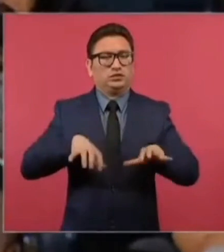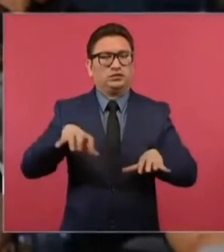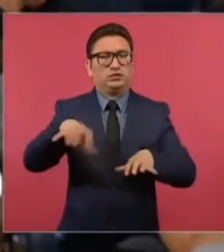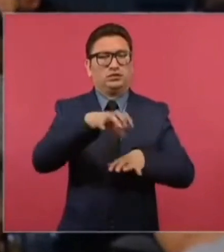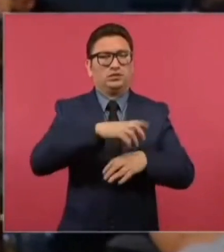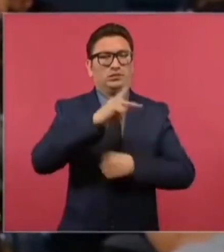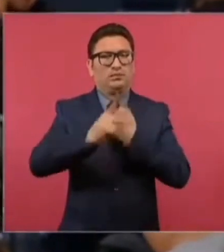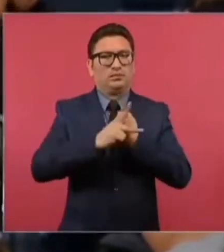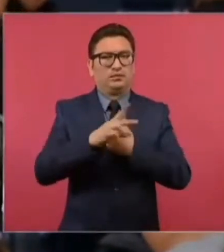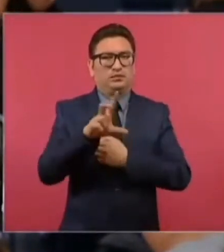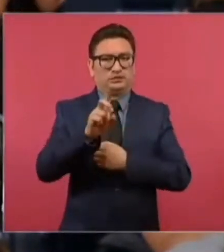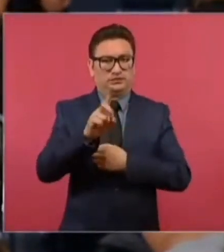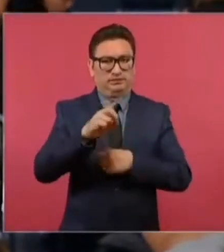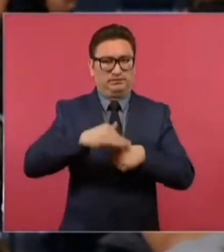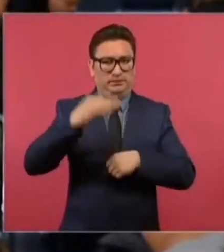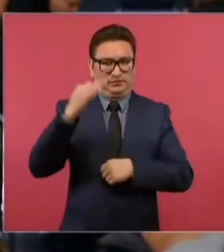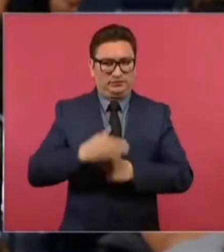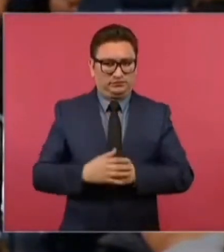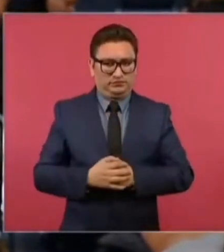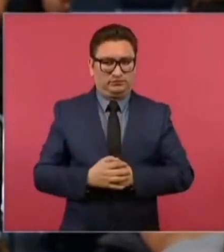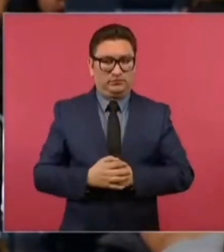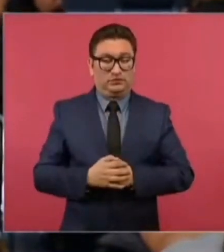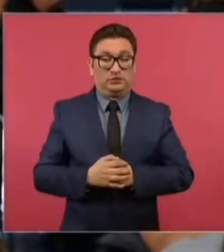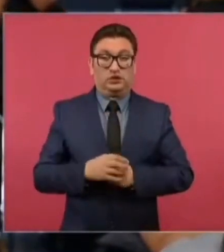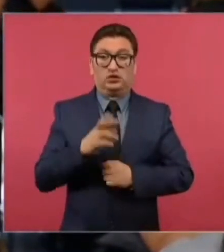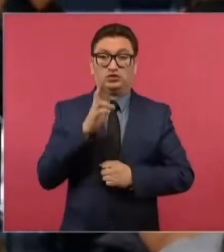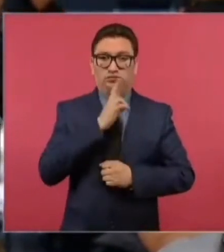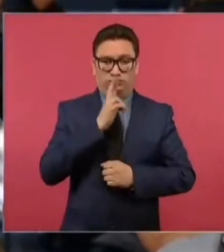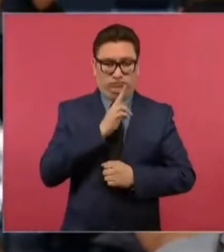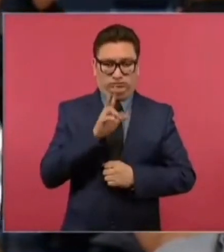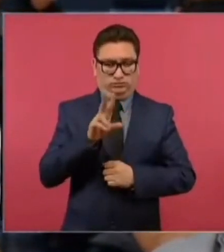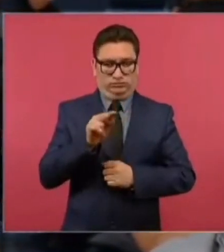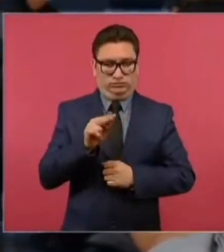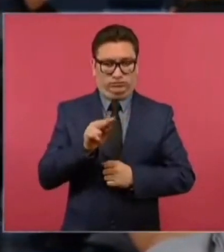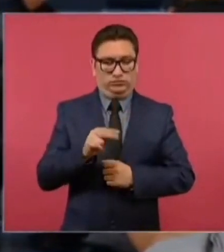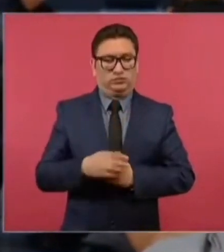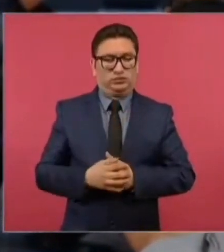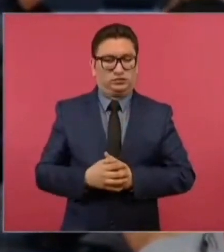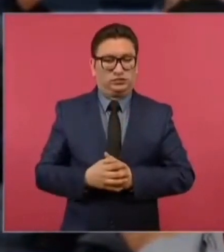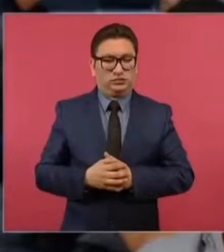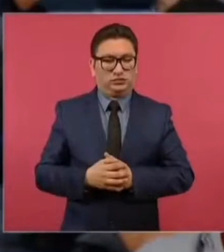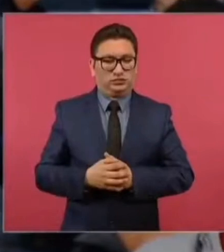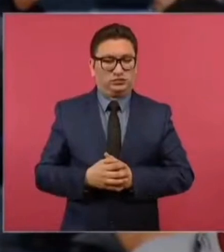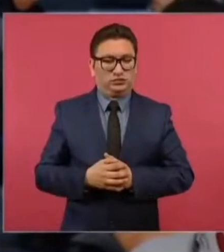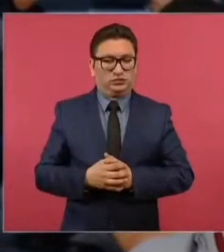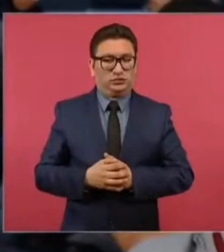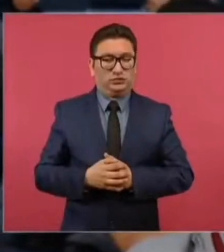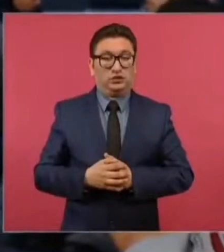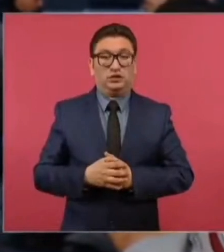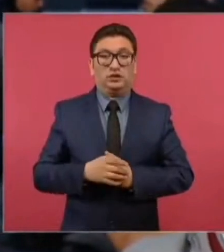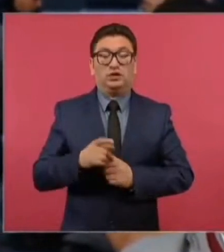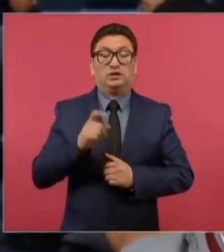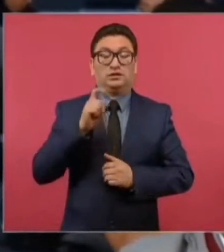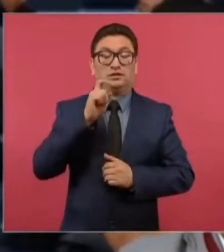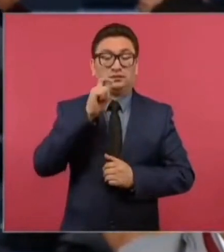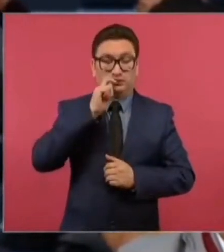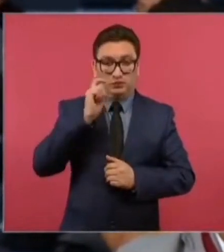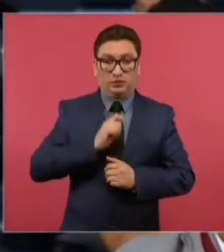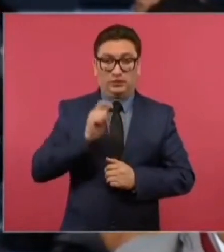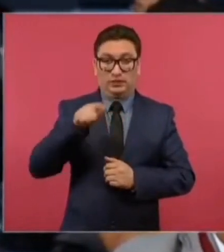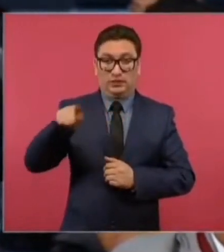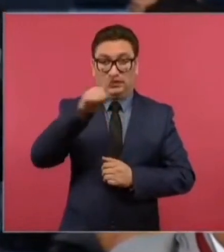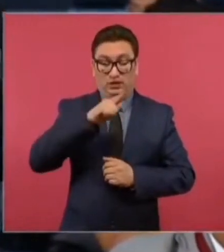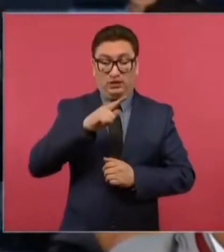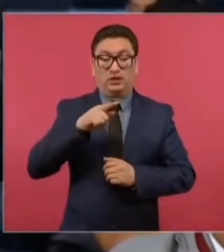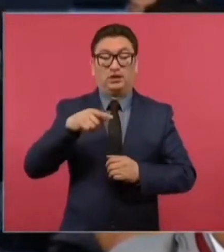de 30 países, excepto Rusia. Los oficiales de Ucrania ya confirmaron